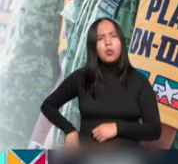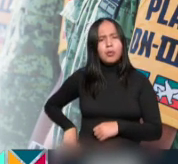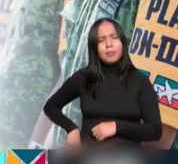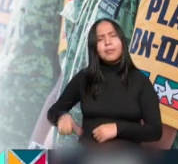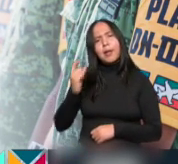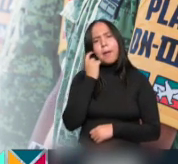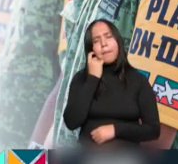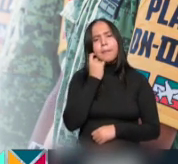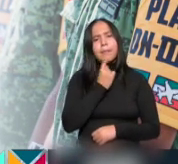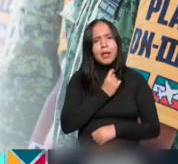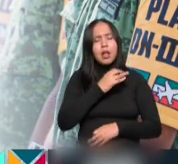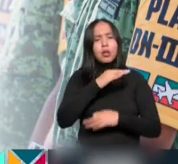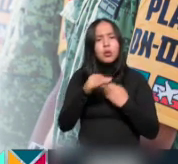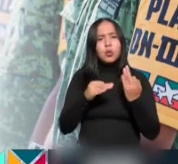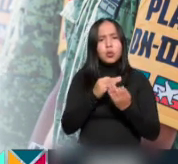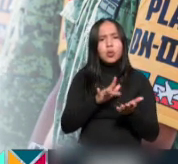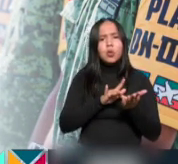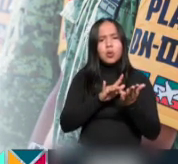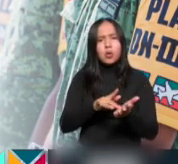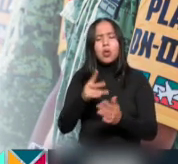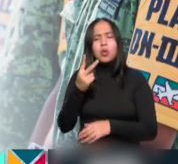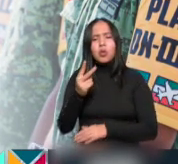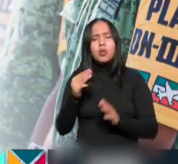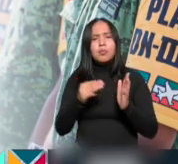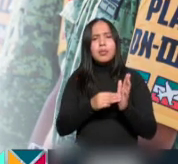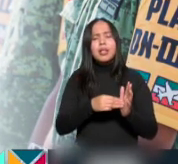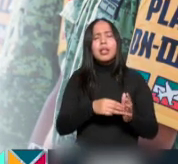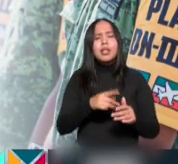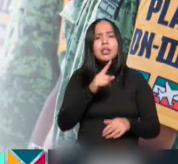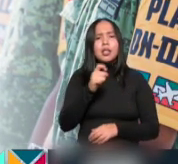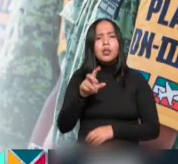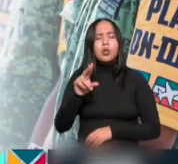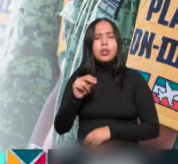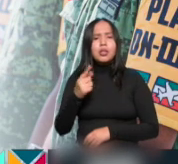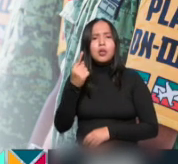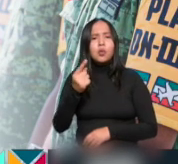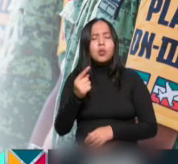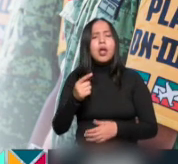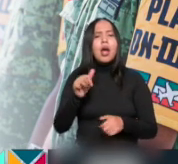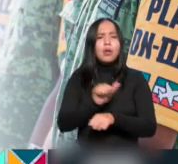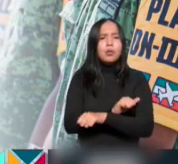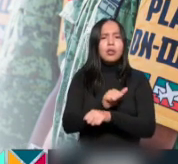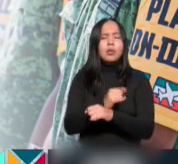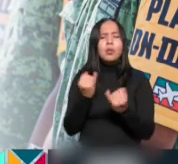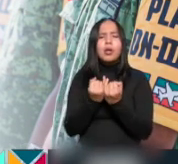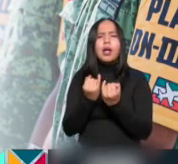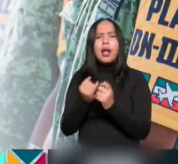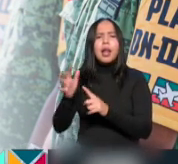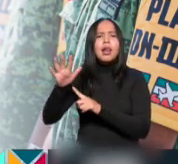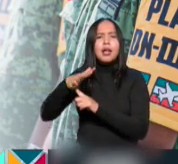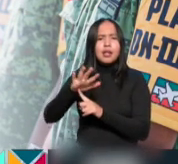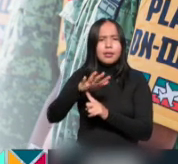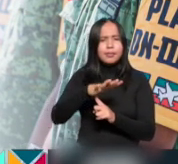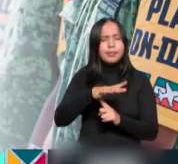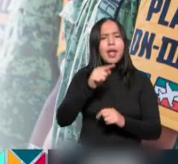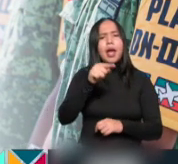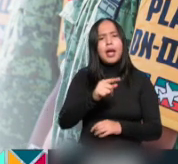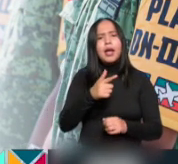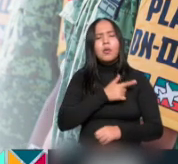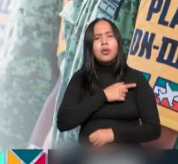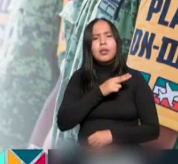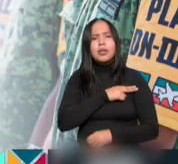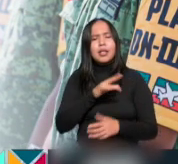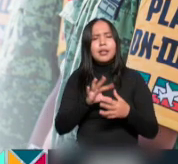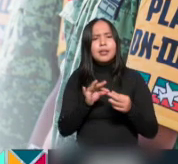Guerrero. Todos están apoyados por 2.181 vehículos y 4 helicópteros. También la funcionaria federal indicó que se habilitaron